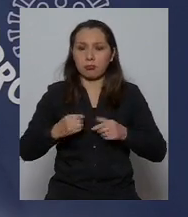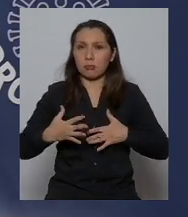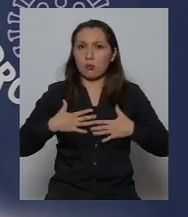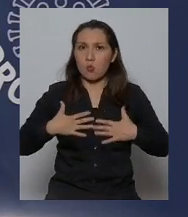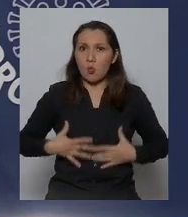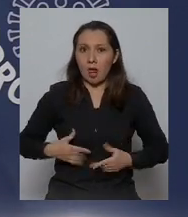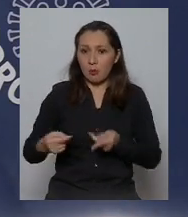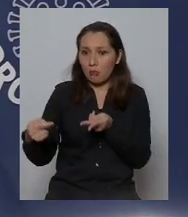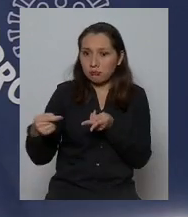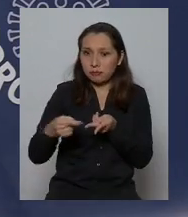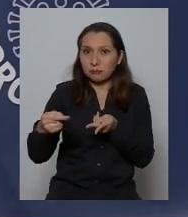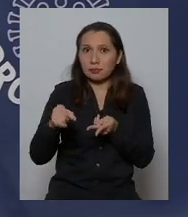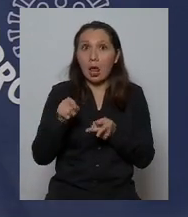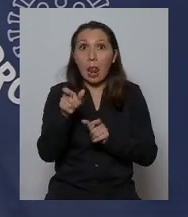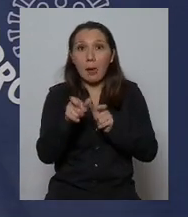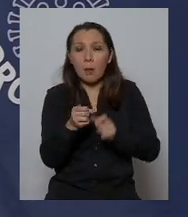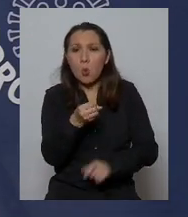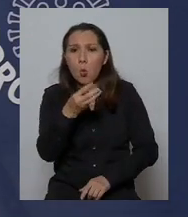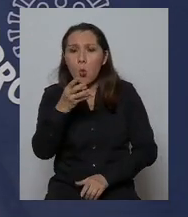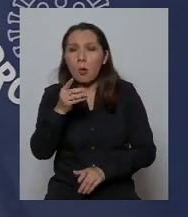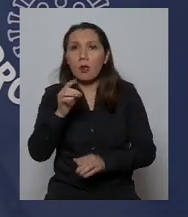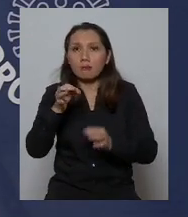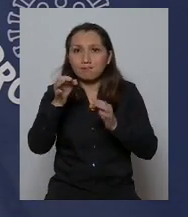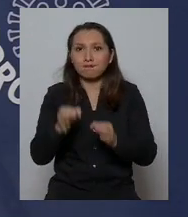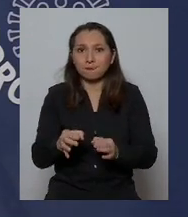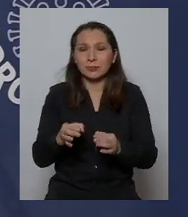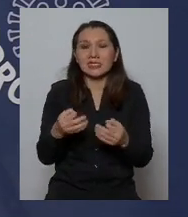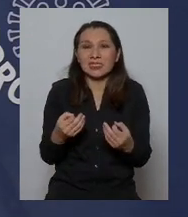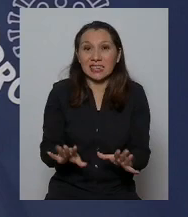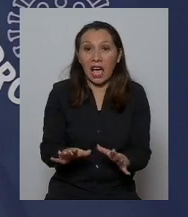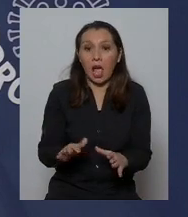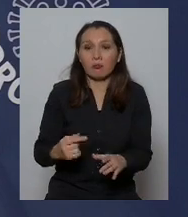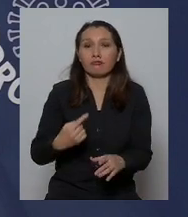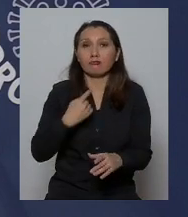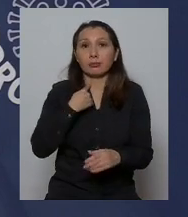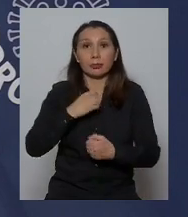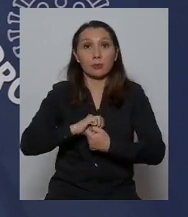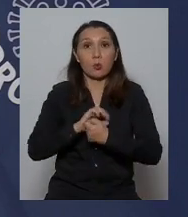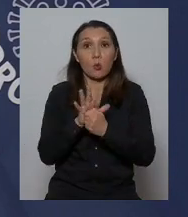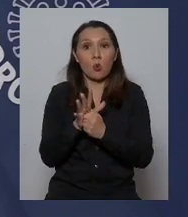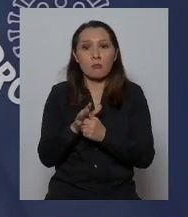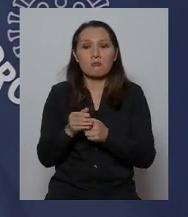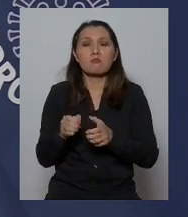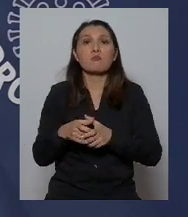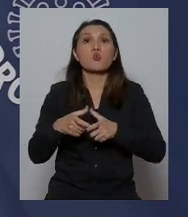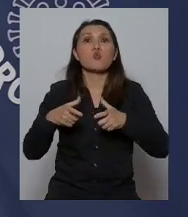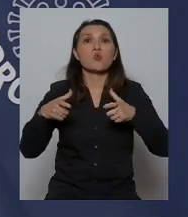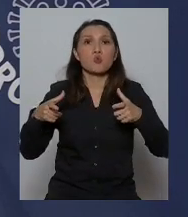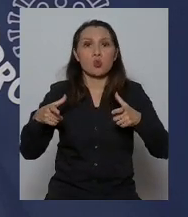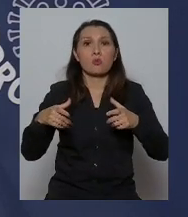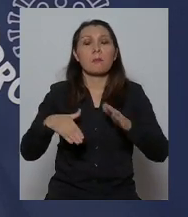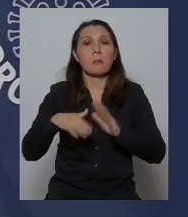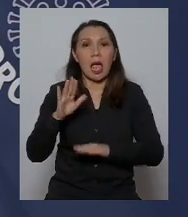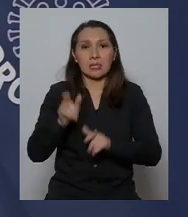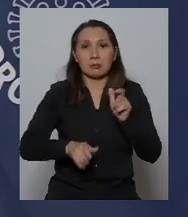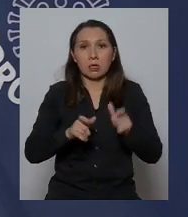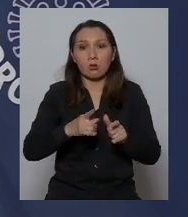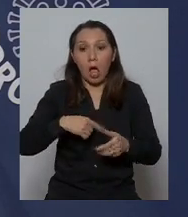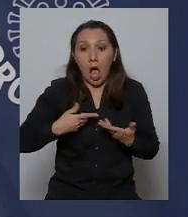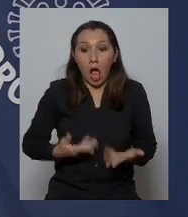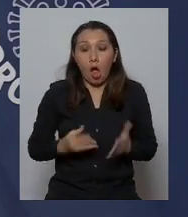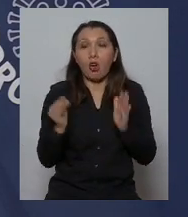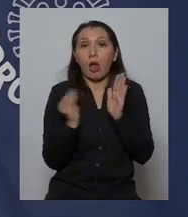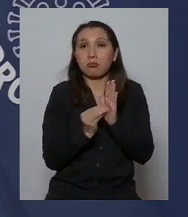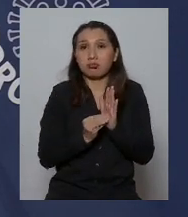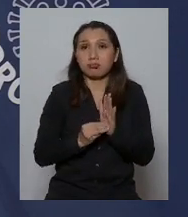el número de personas que vamos a reconocer como que han sufrido una infección va a ser mucho más alto de lo que tenemos